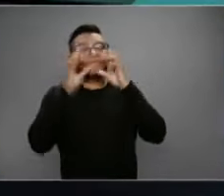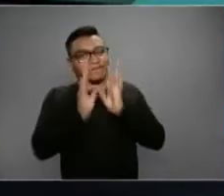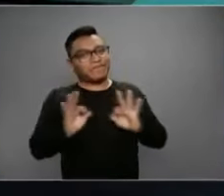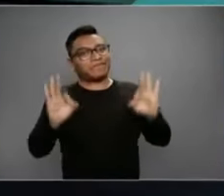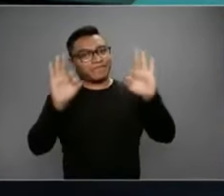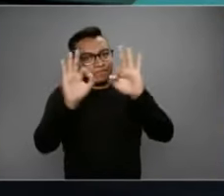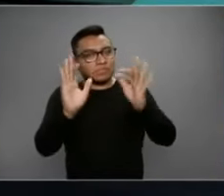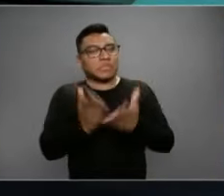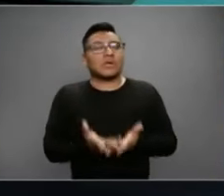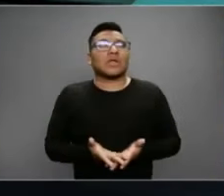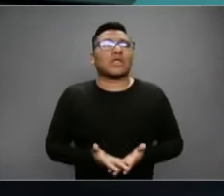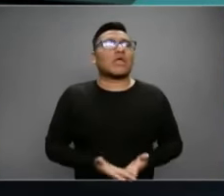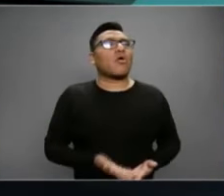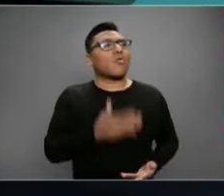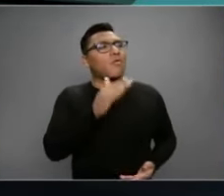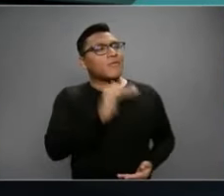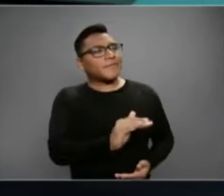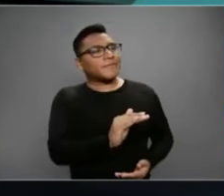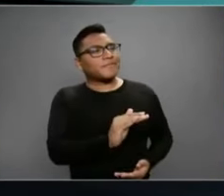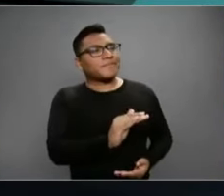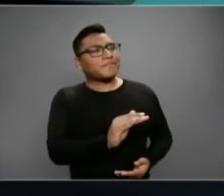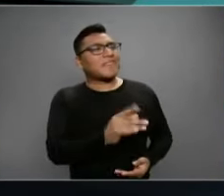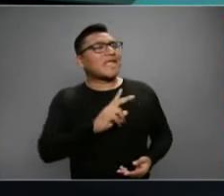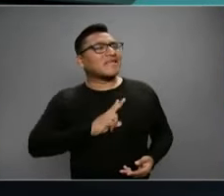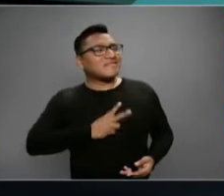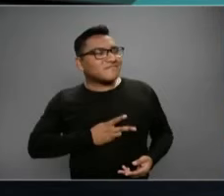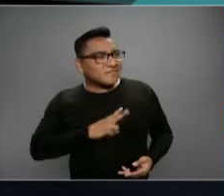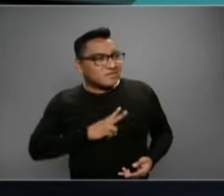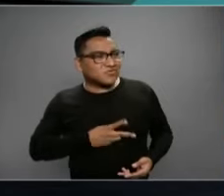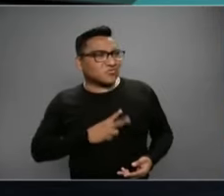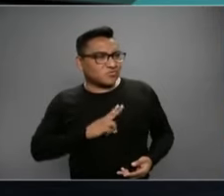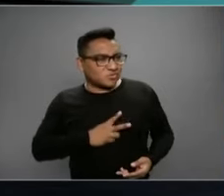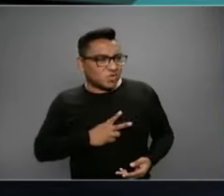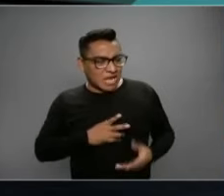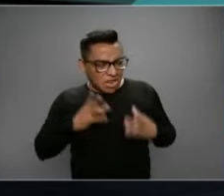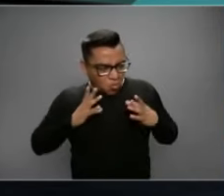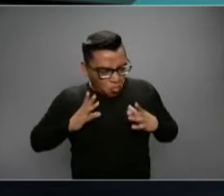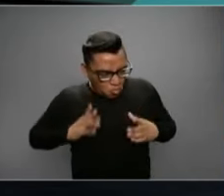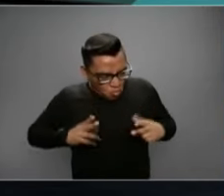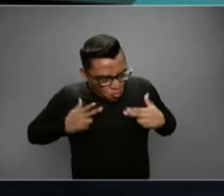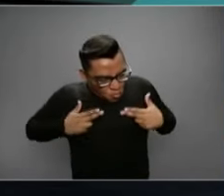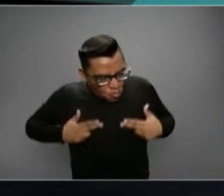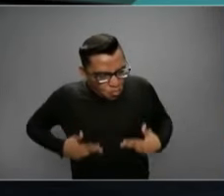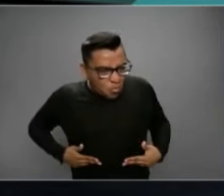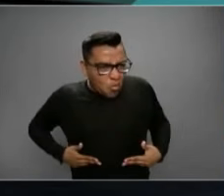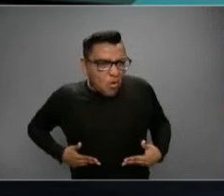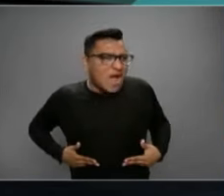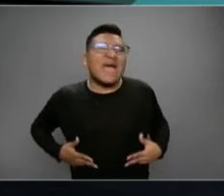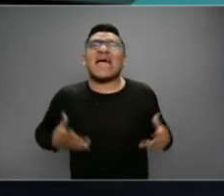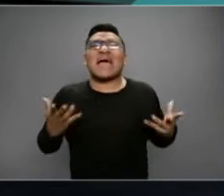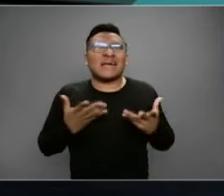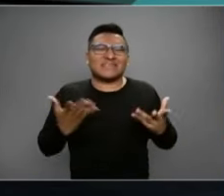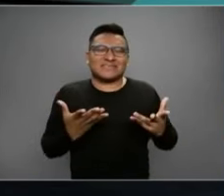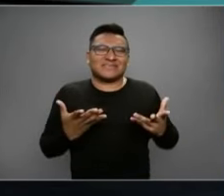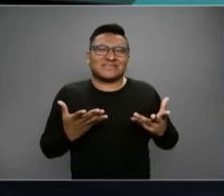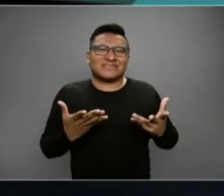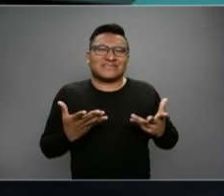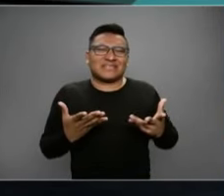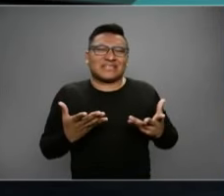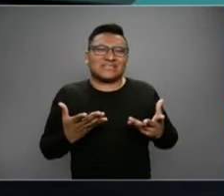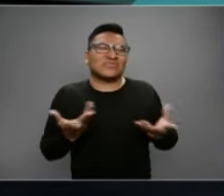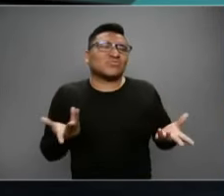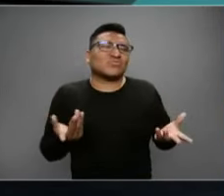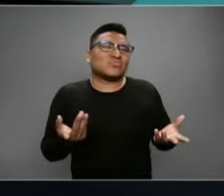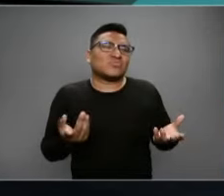¿Qué hace exactamente el virus en el cuerpo humano? ¿Qué ataca? ¿Cuáles son sus efectos?